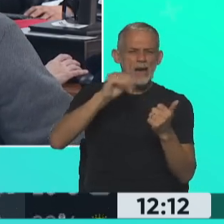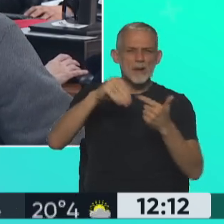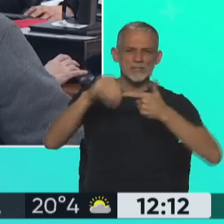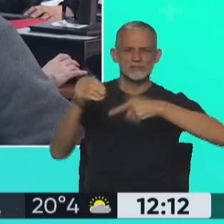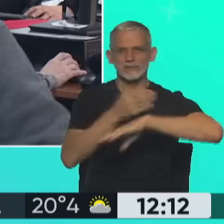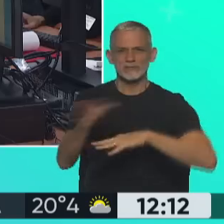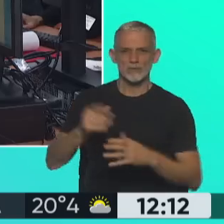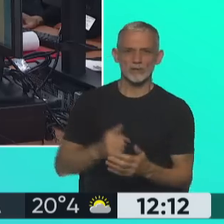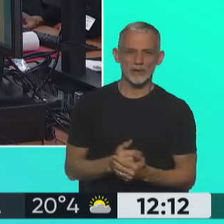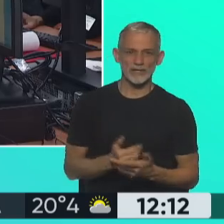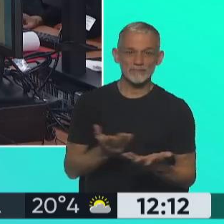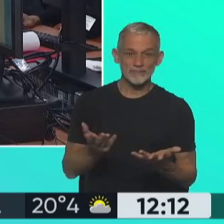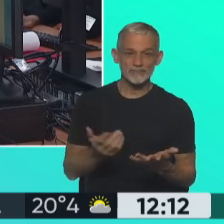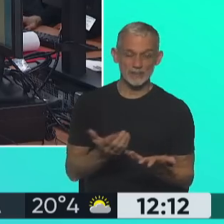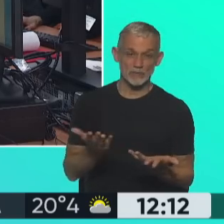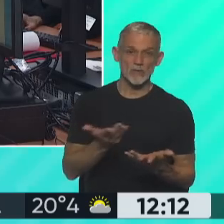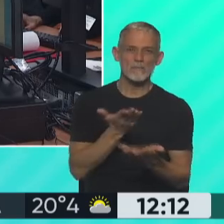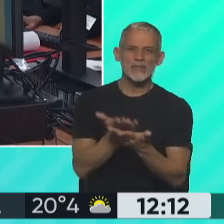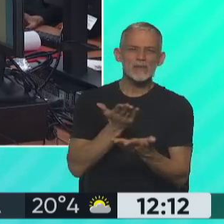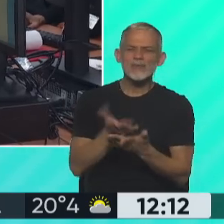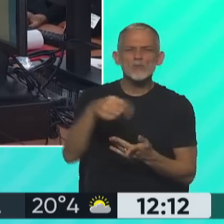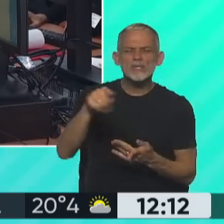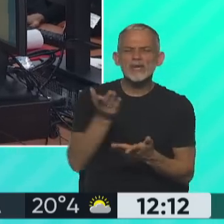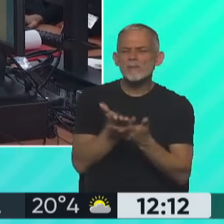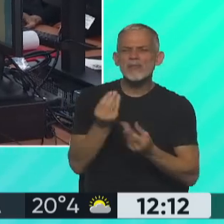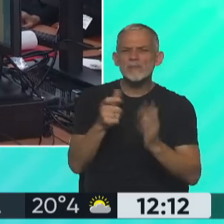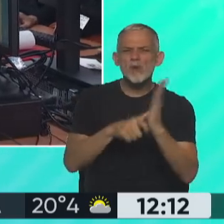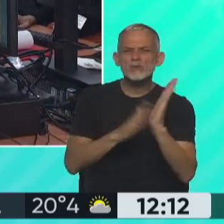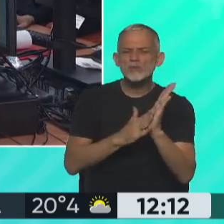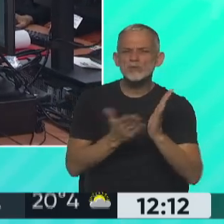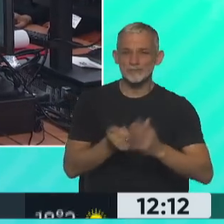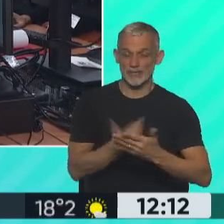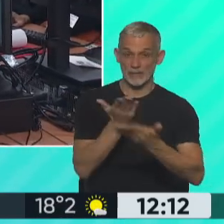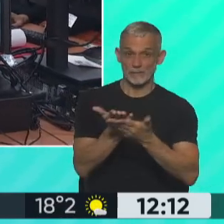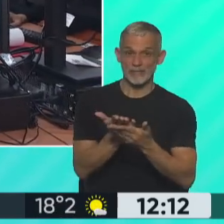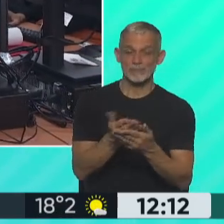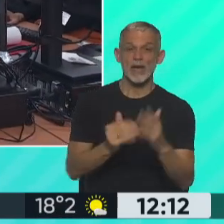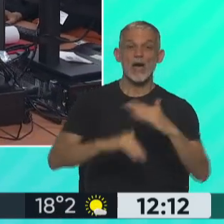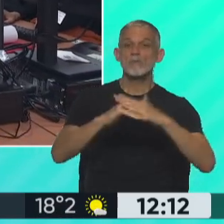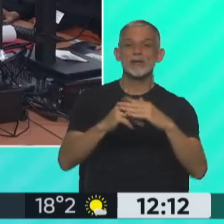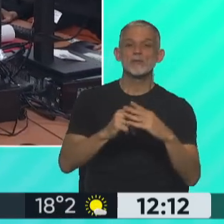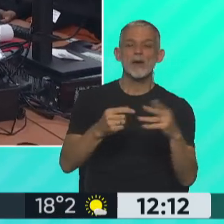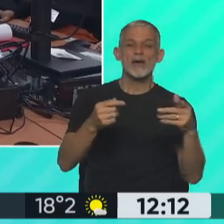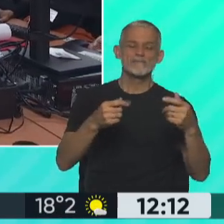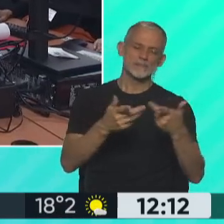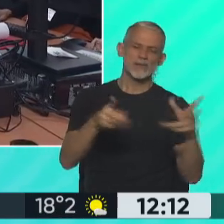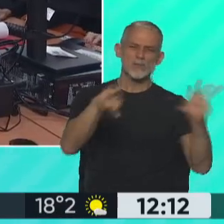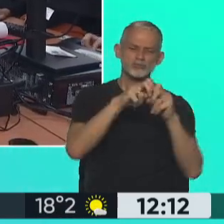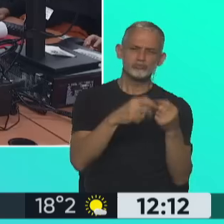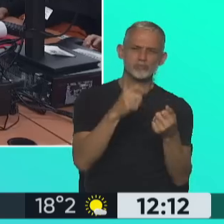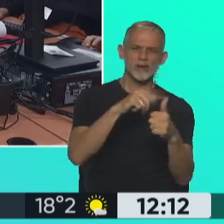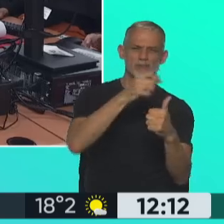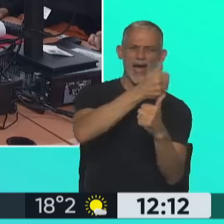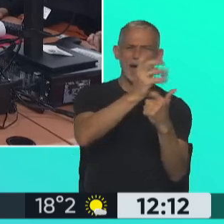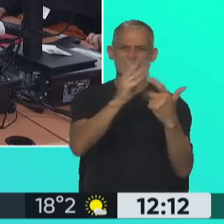próximos días, en las próximas semanas. ¿Qué es lo que están pidiendo ustedes en particular? Estamos pidiendo el aumento de los topes de facturación. Esto lo están